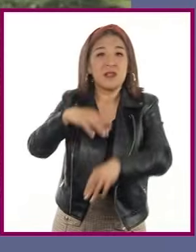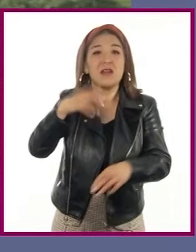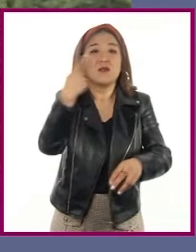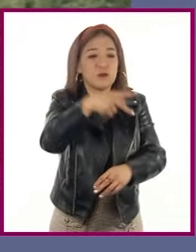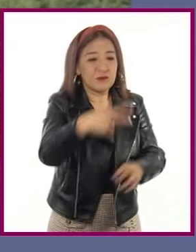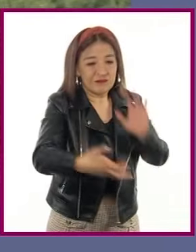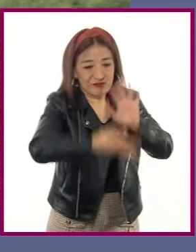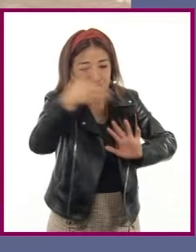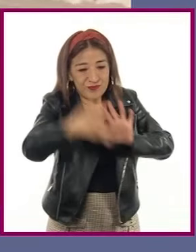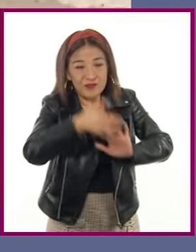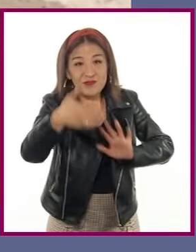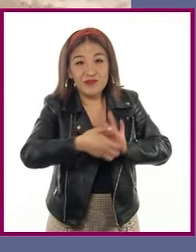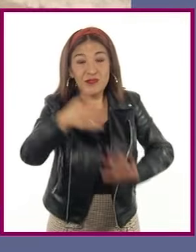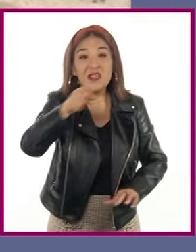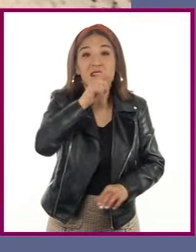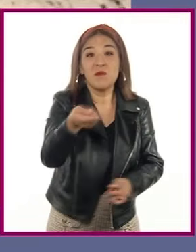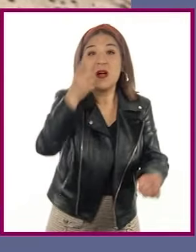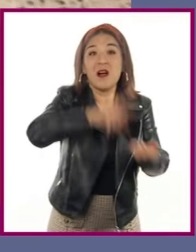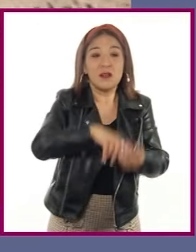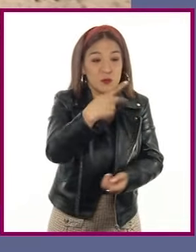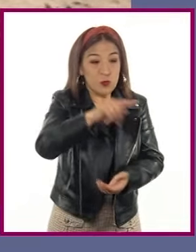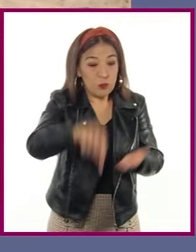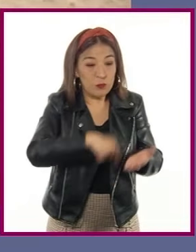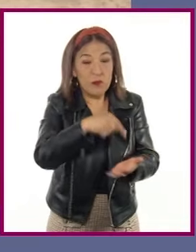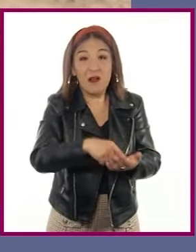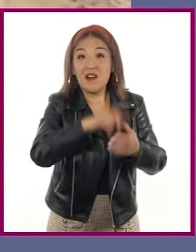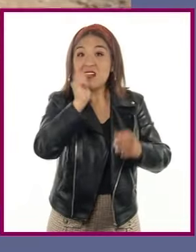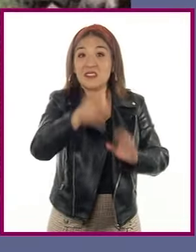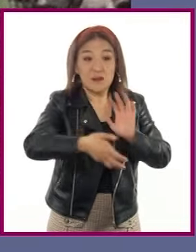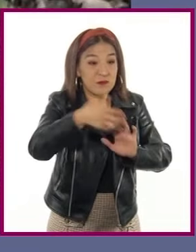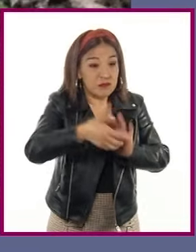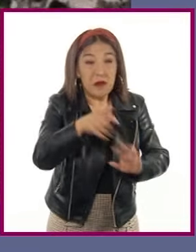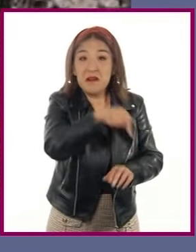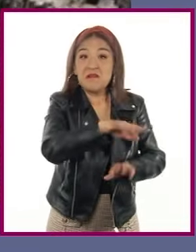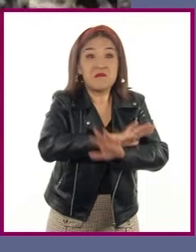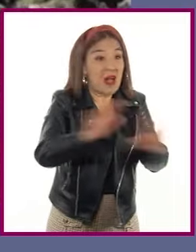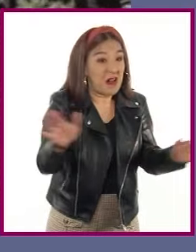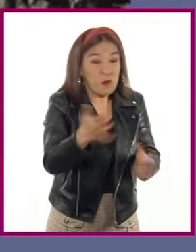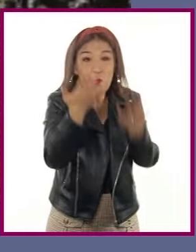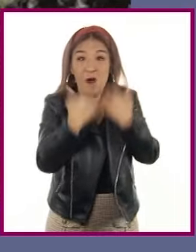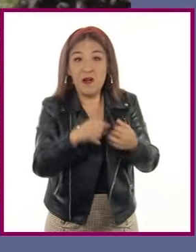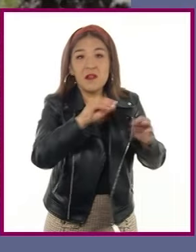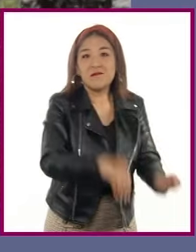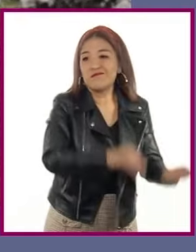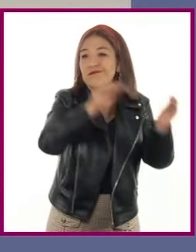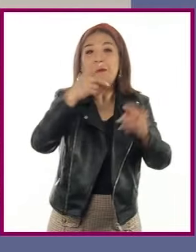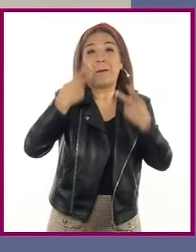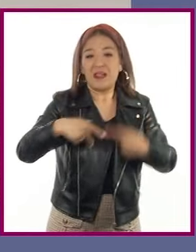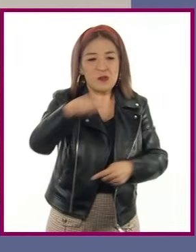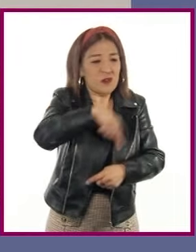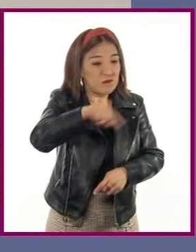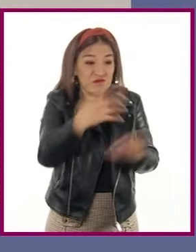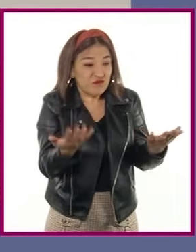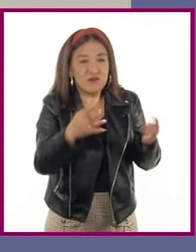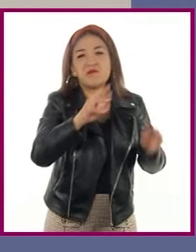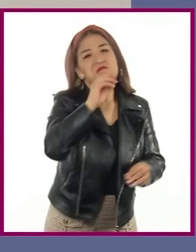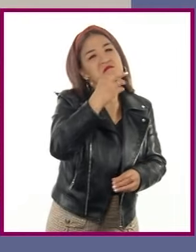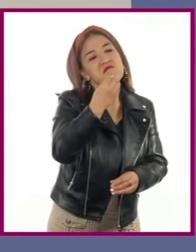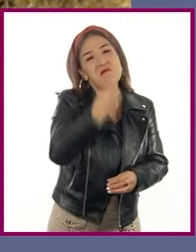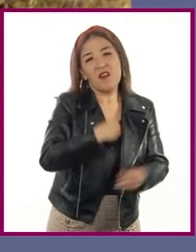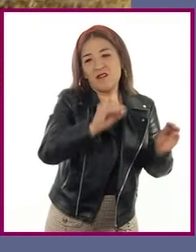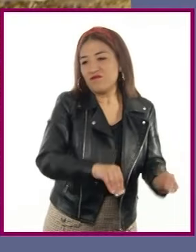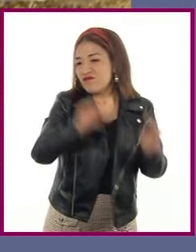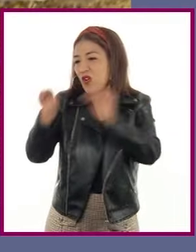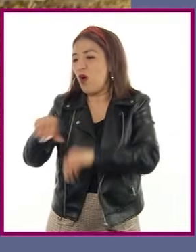Incluso, se agotan los recursos naturales de ese lugar y la población busca migrar hacia otro lugar para mejorar su calidad de vida. Por